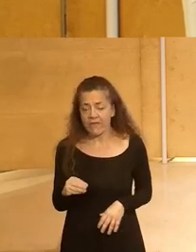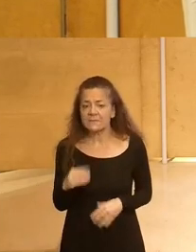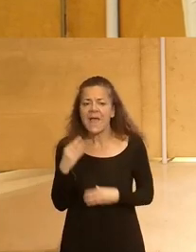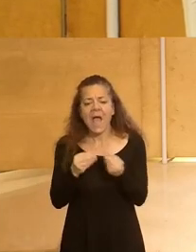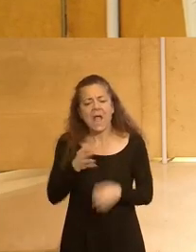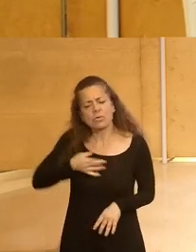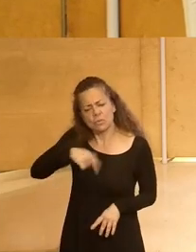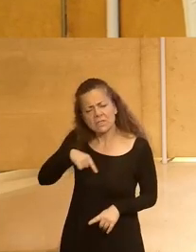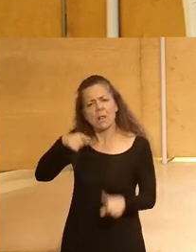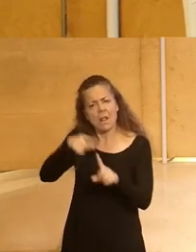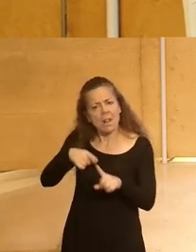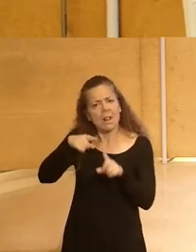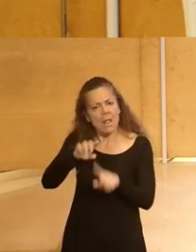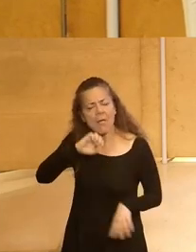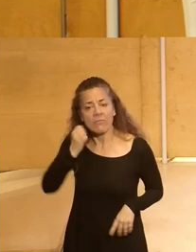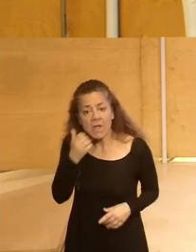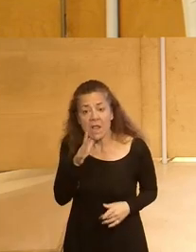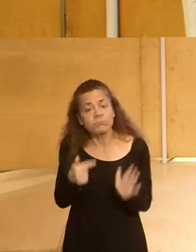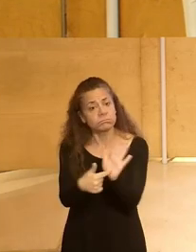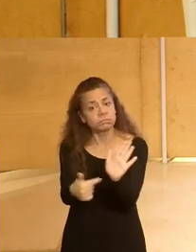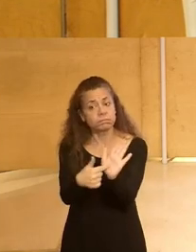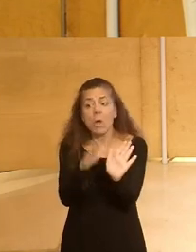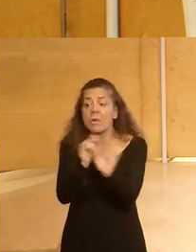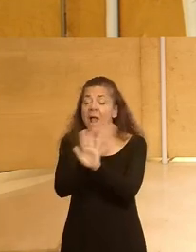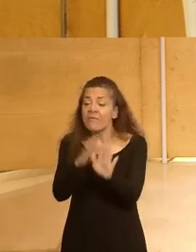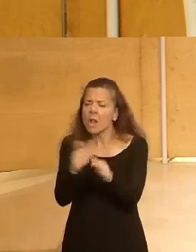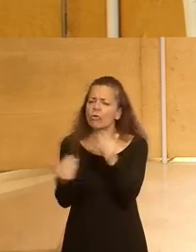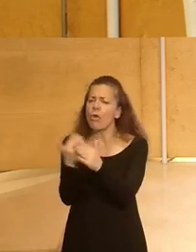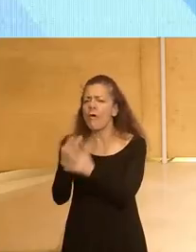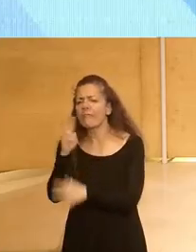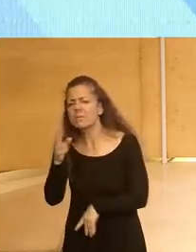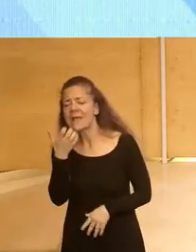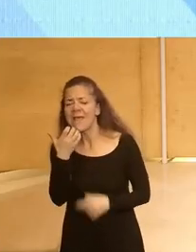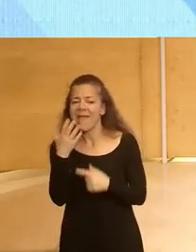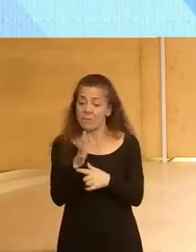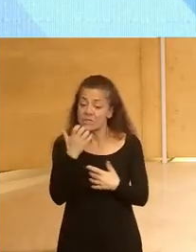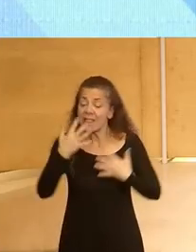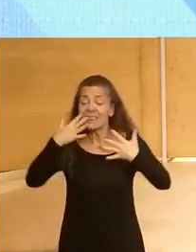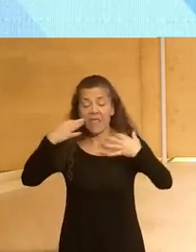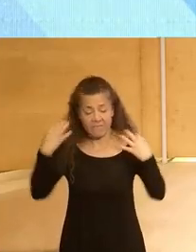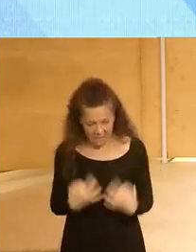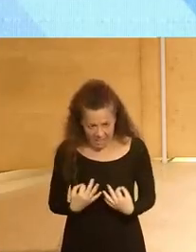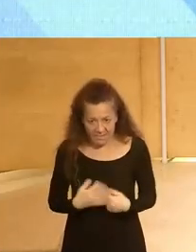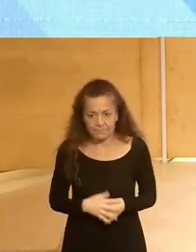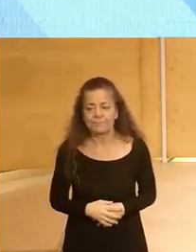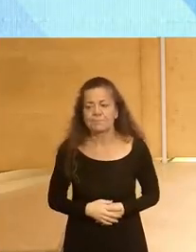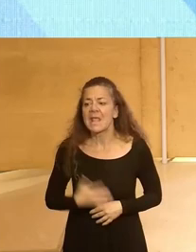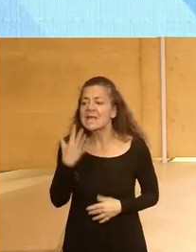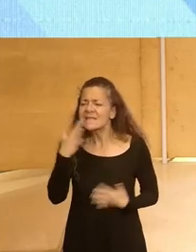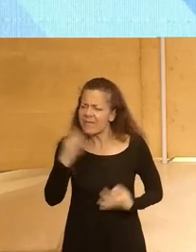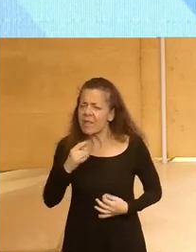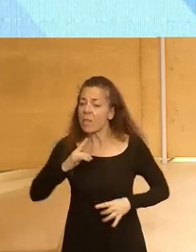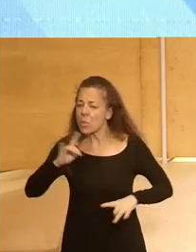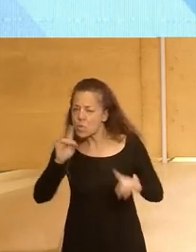hagamos nuestras reivindicaciones y las demandas porque al final vemos todos los días ejemplos de que si realmente se hace